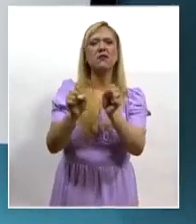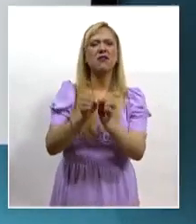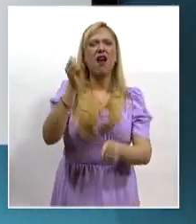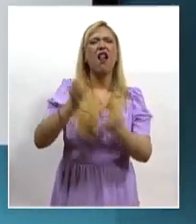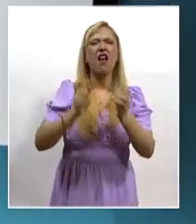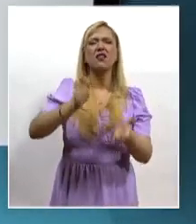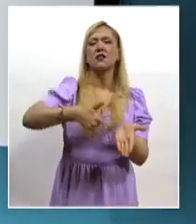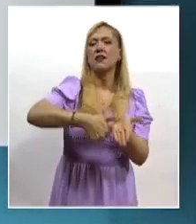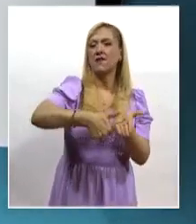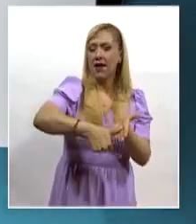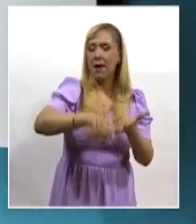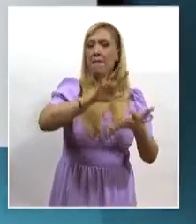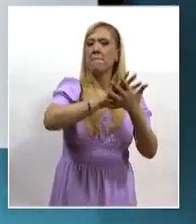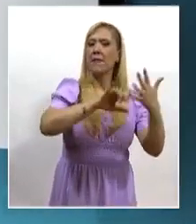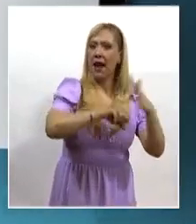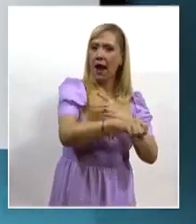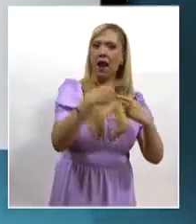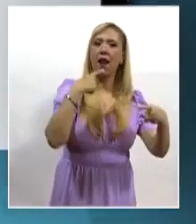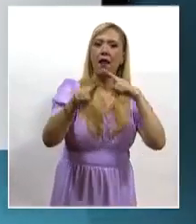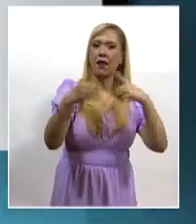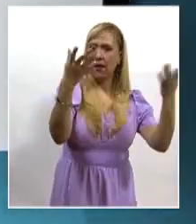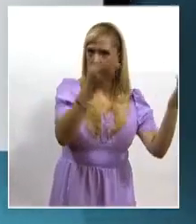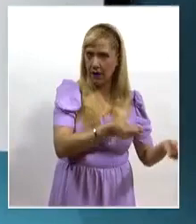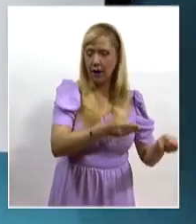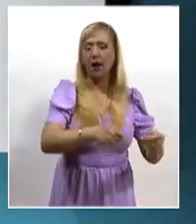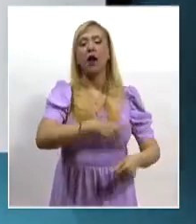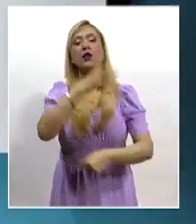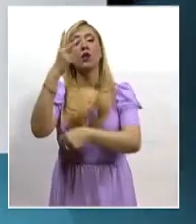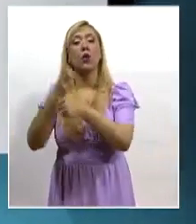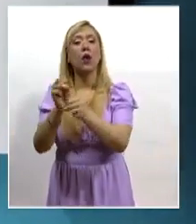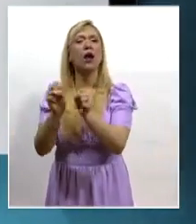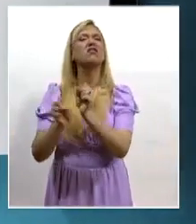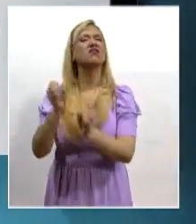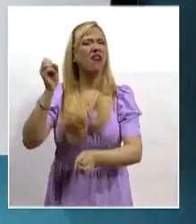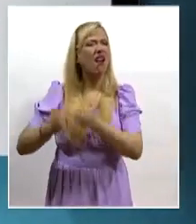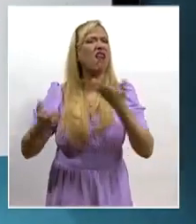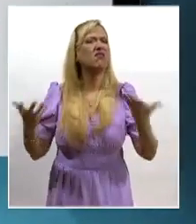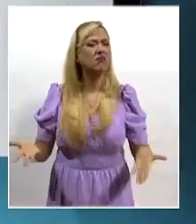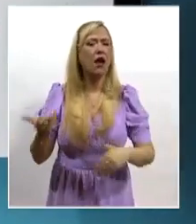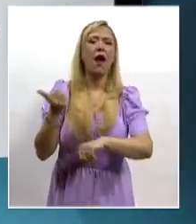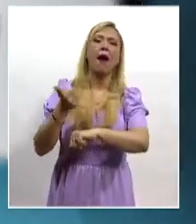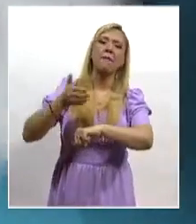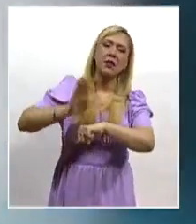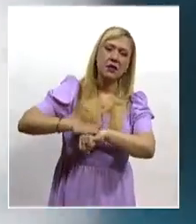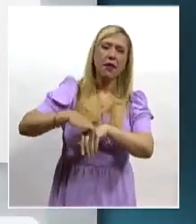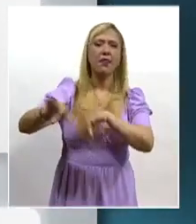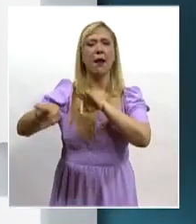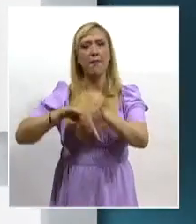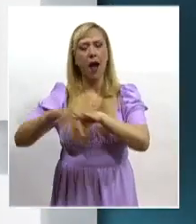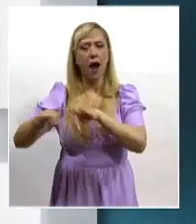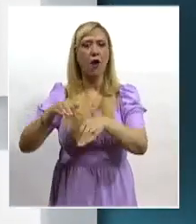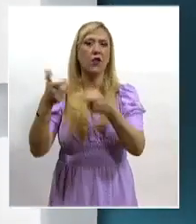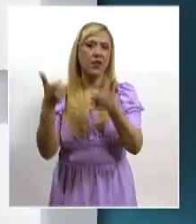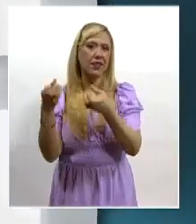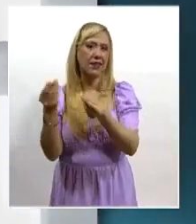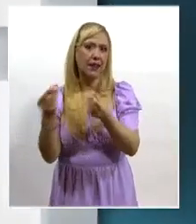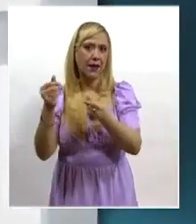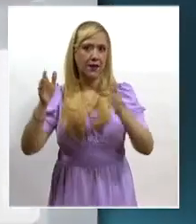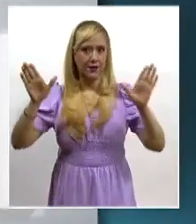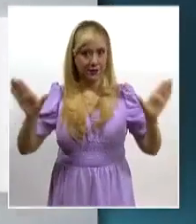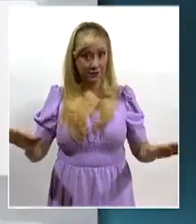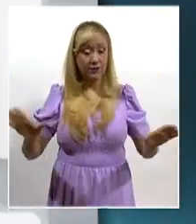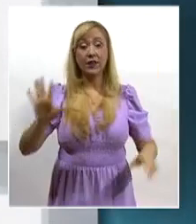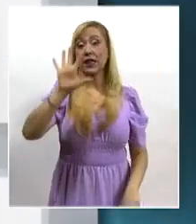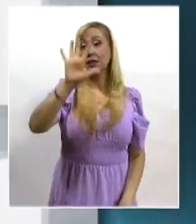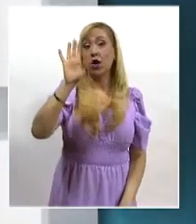civil y penal, mientras que la competencia de la segunda sala son los asuntos administrativos y laborales. Cada sala se integra por cinco